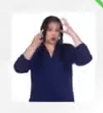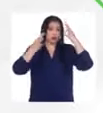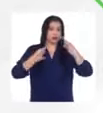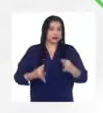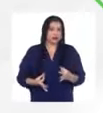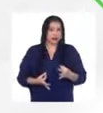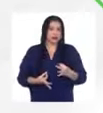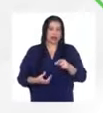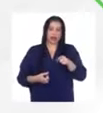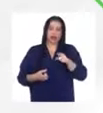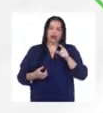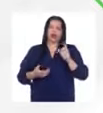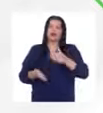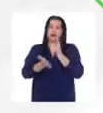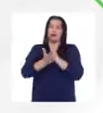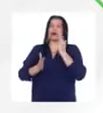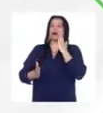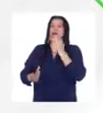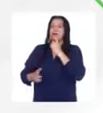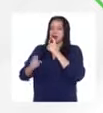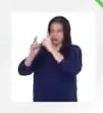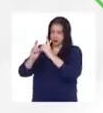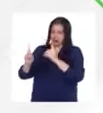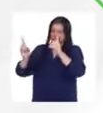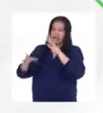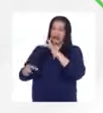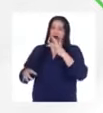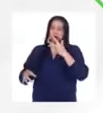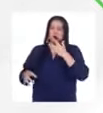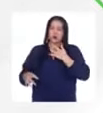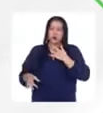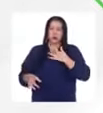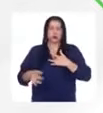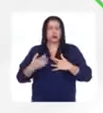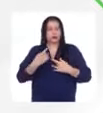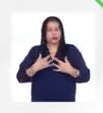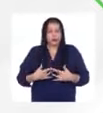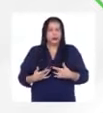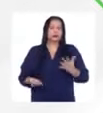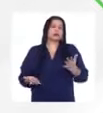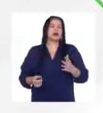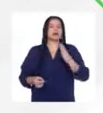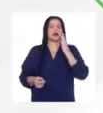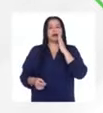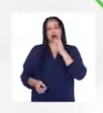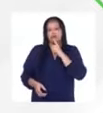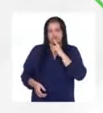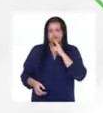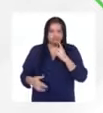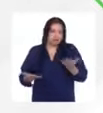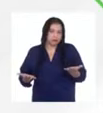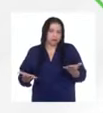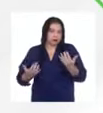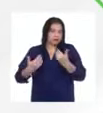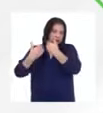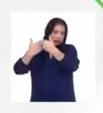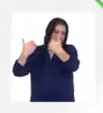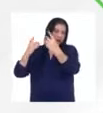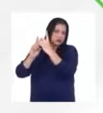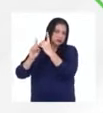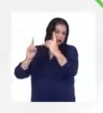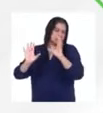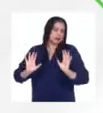tiempo el hecho doloroso, difícil, de que, por ejemplo, mis padres decidieran